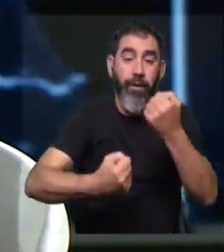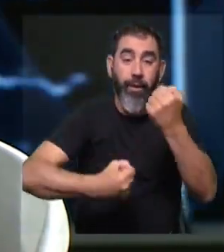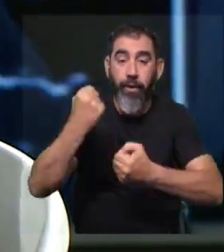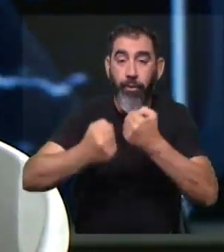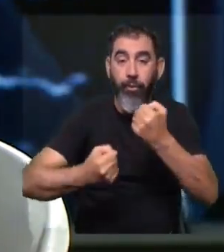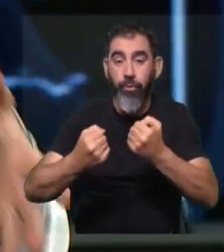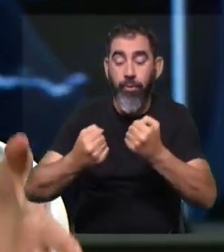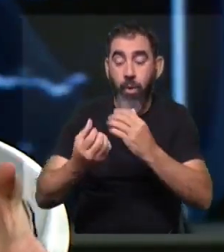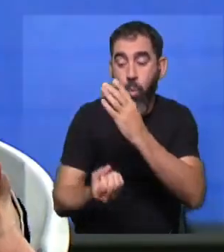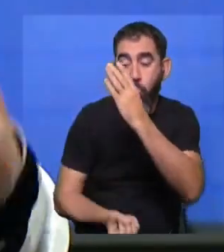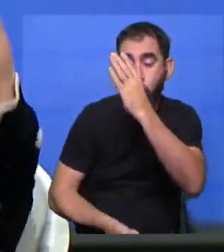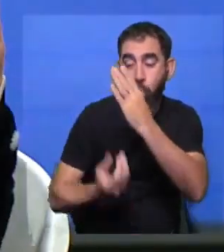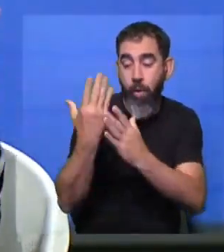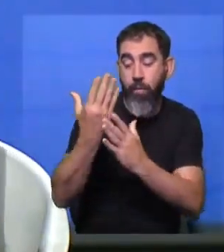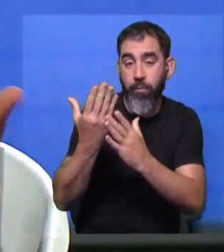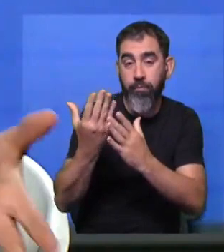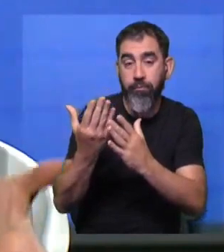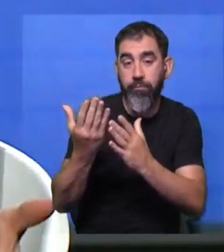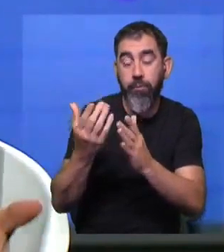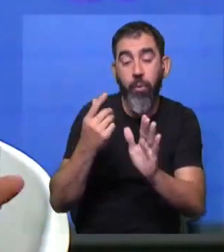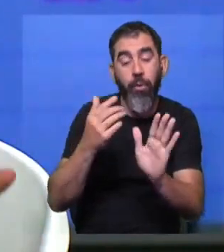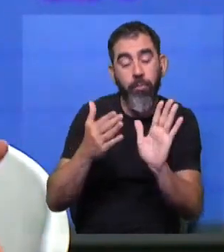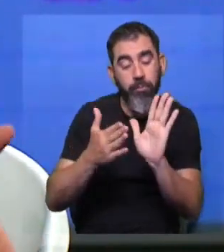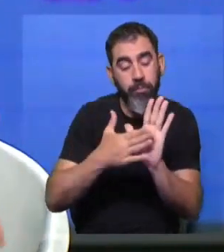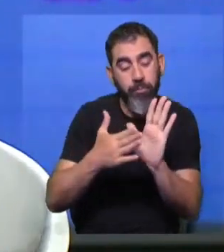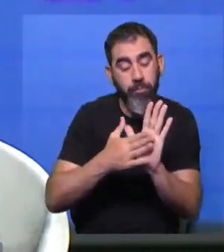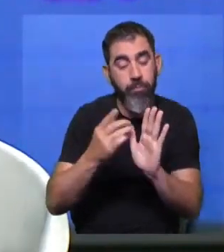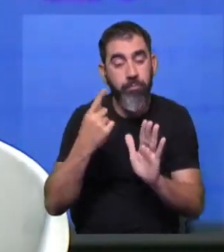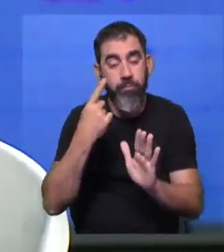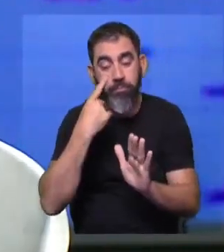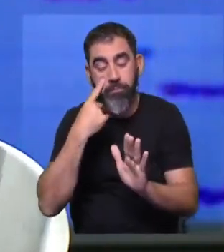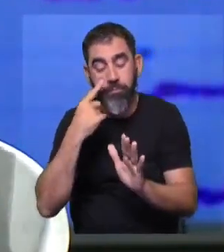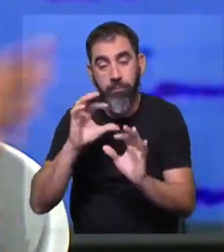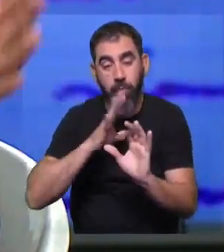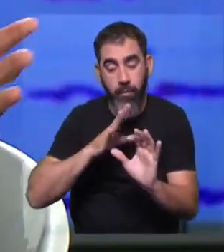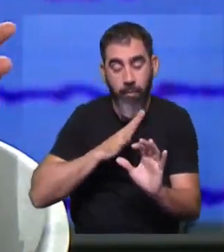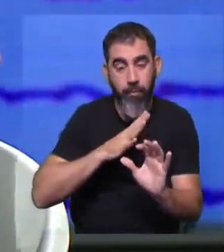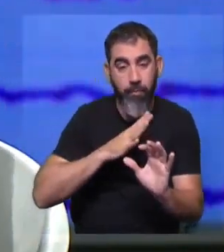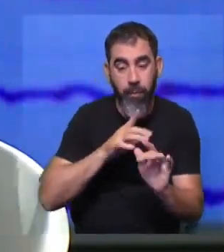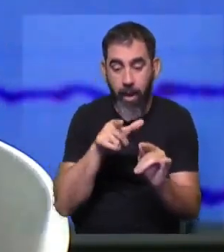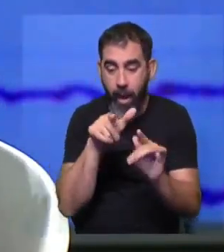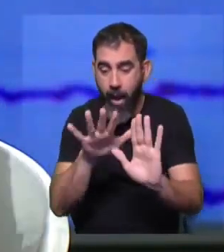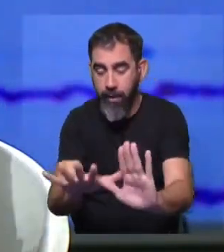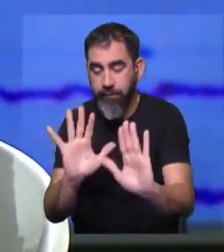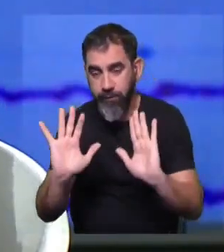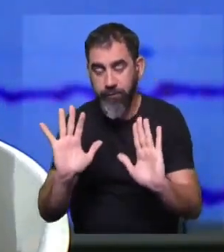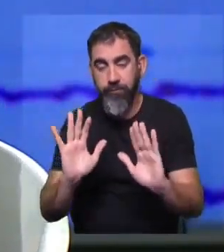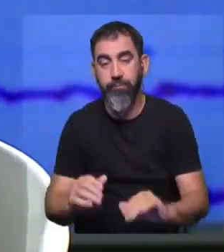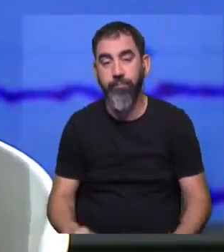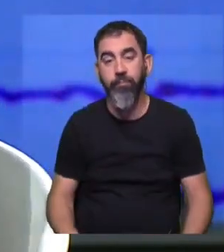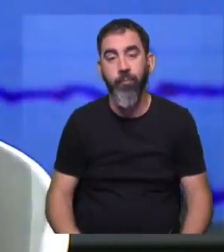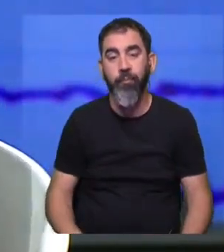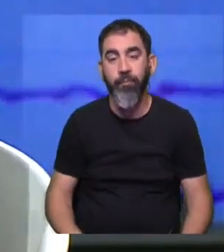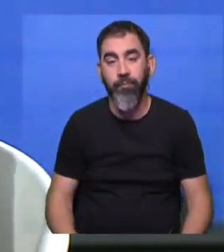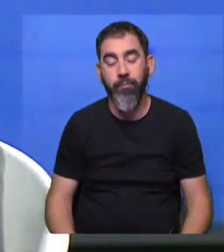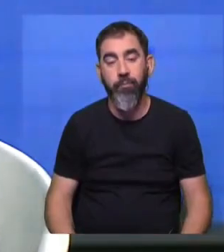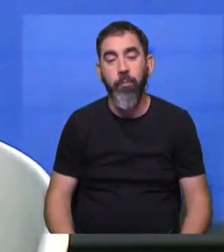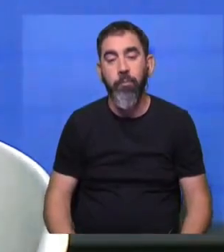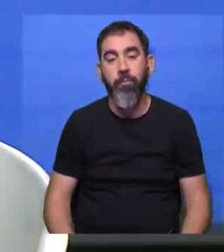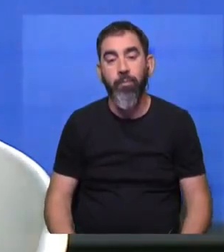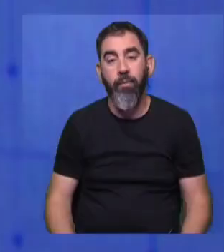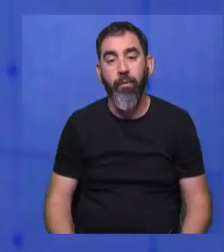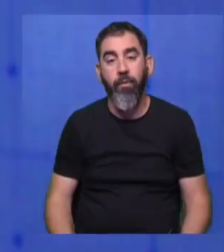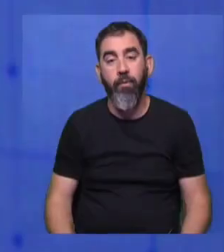a producir un nuevo detector, pues ya tenemos una prueba, una simulación computacional, por la cual hay que ir por esa línea y por esos materiales, y no por estos otros.